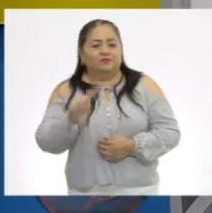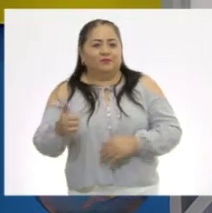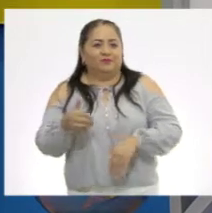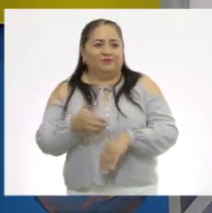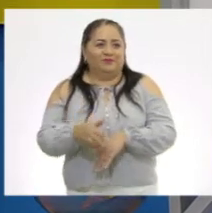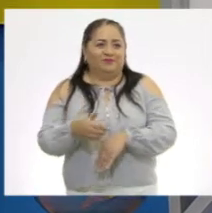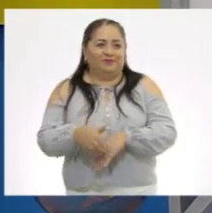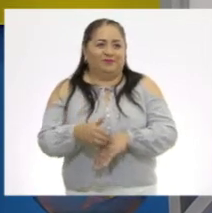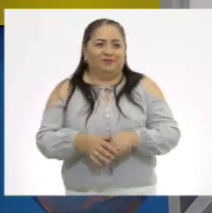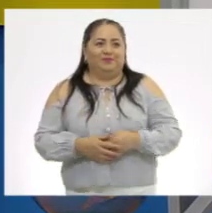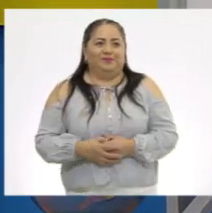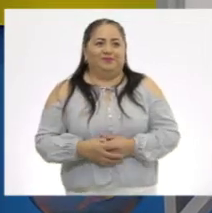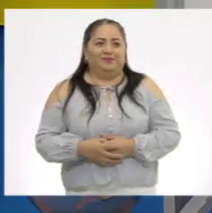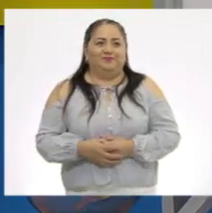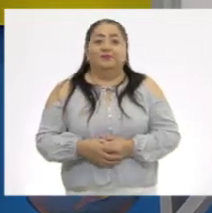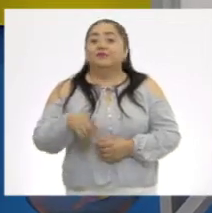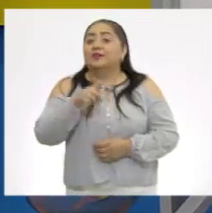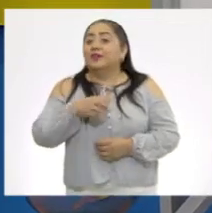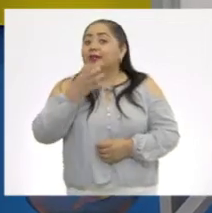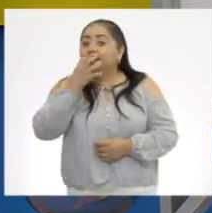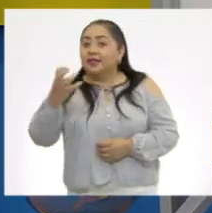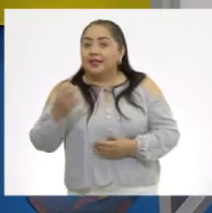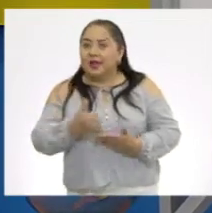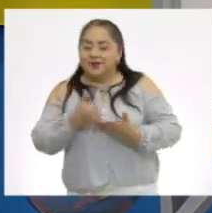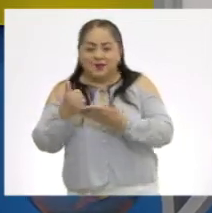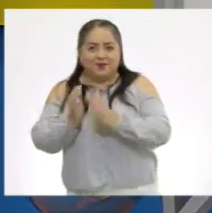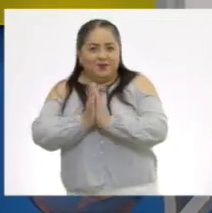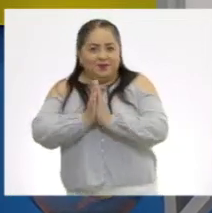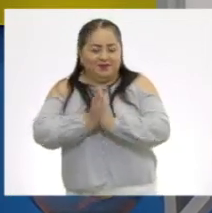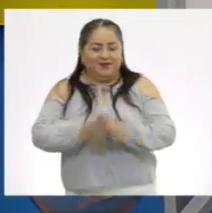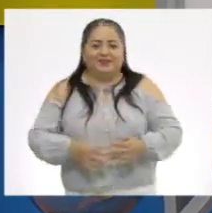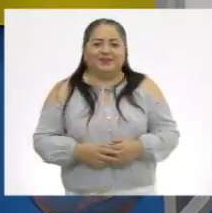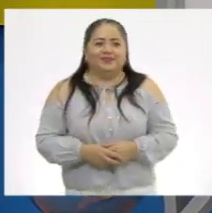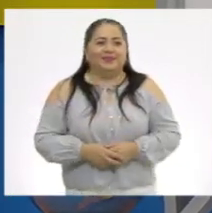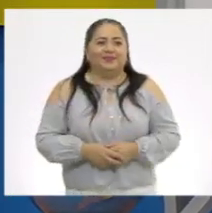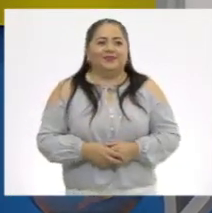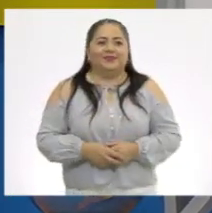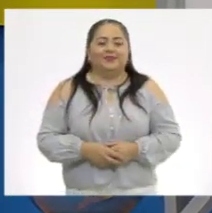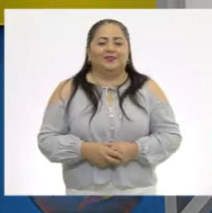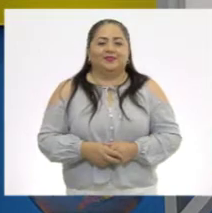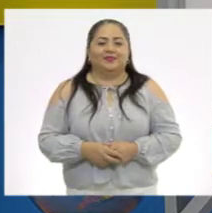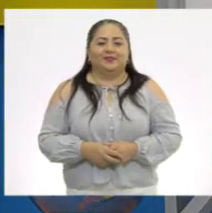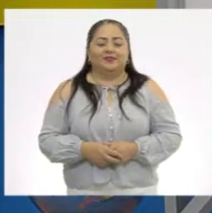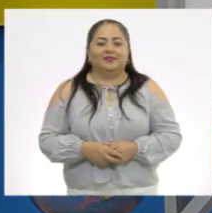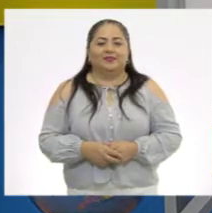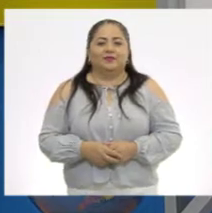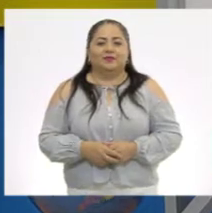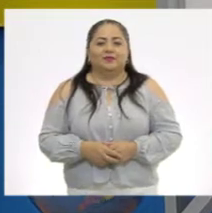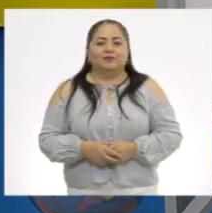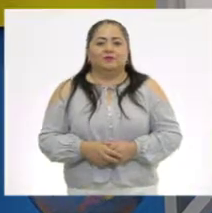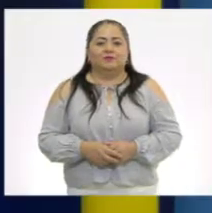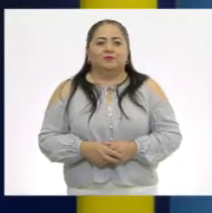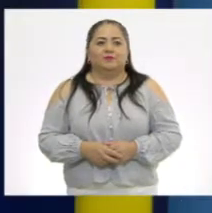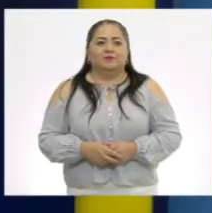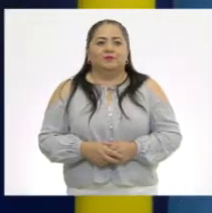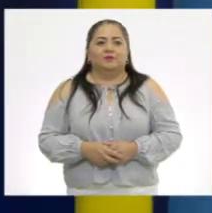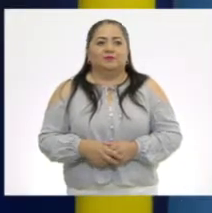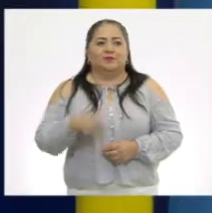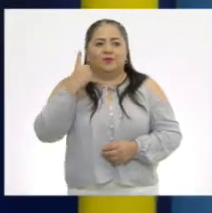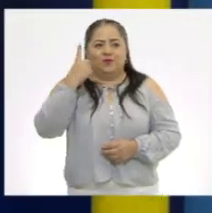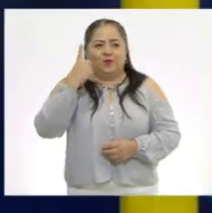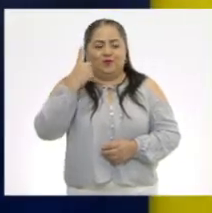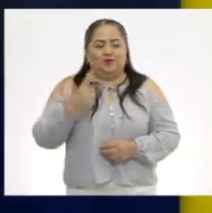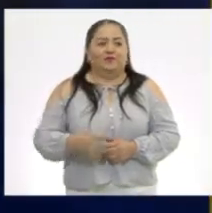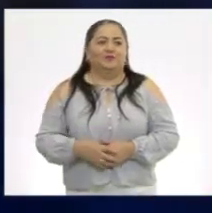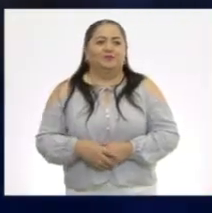número. Grítenle, por favor, muy fuerte, Aníbal. Vamos. Estoy escuchando uno.